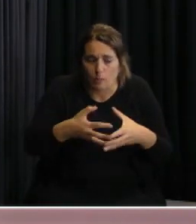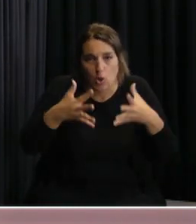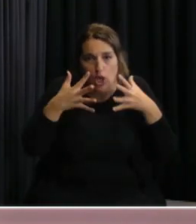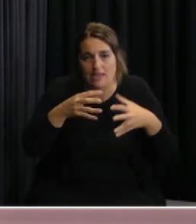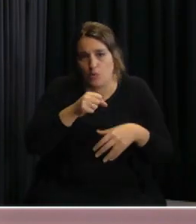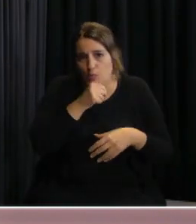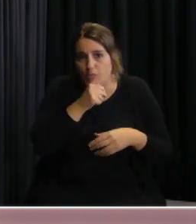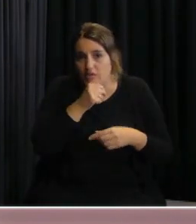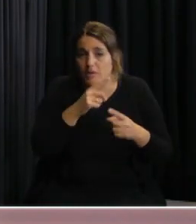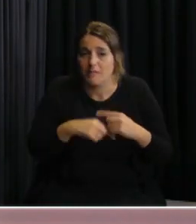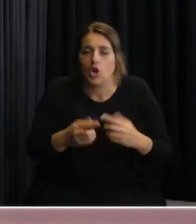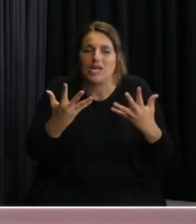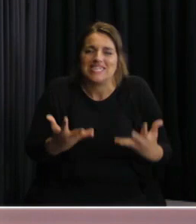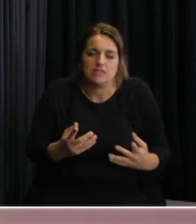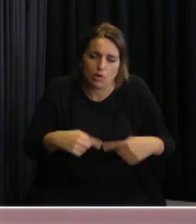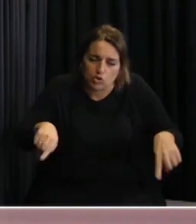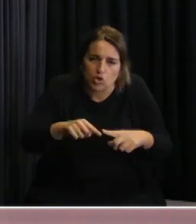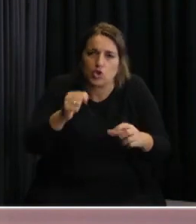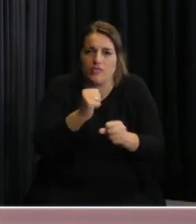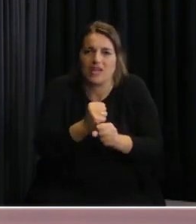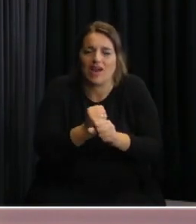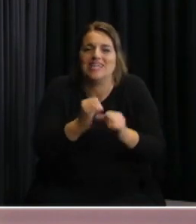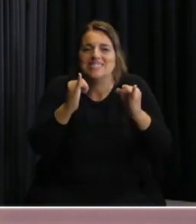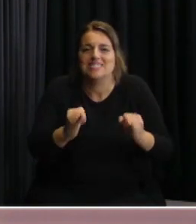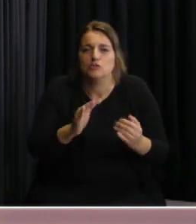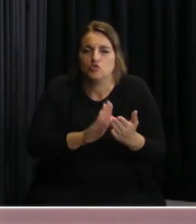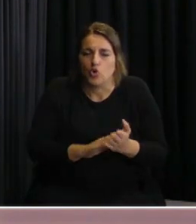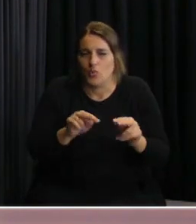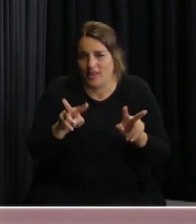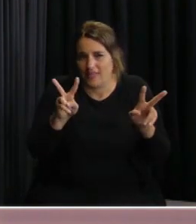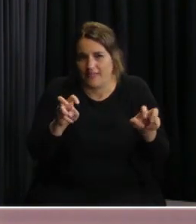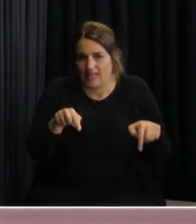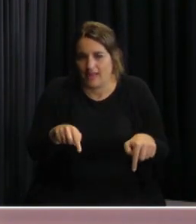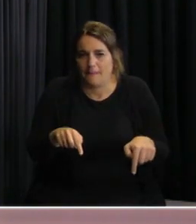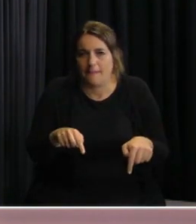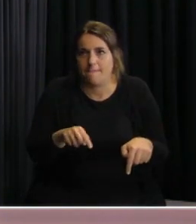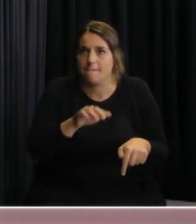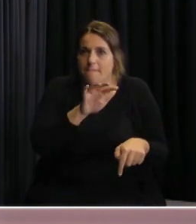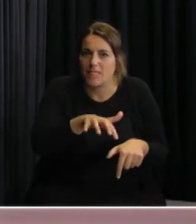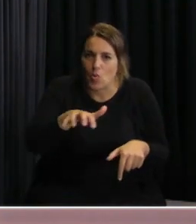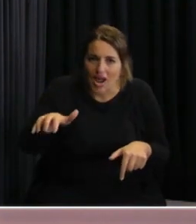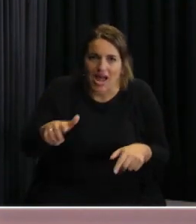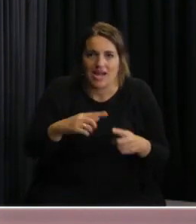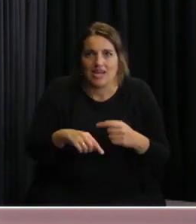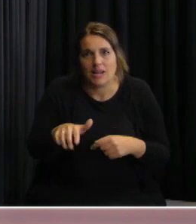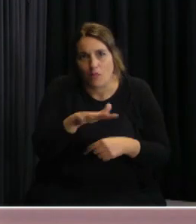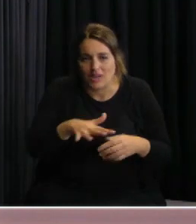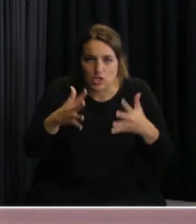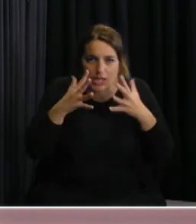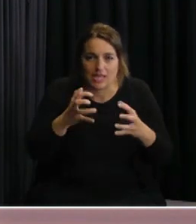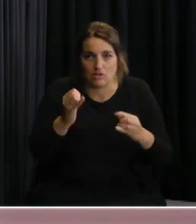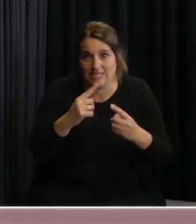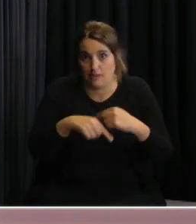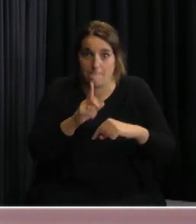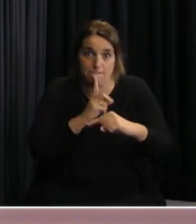lo que quisimos es trabajar no solamente sobre estos lugares donde hay población de riesgo y apareció unos